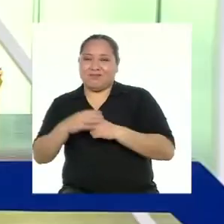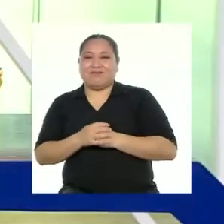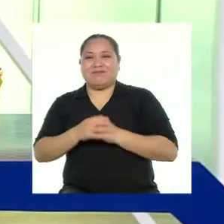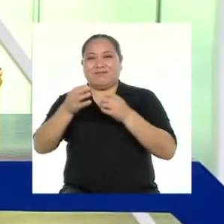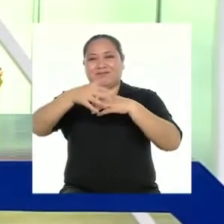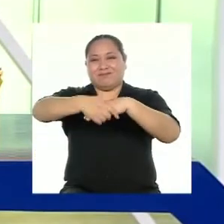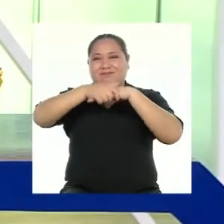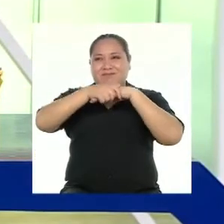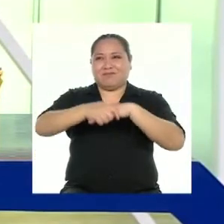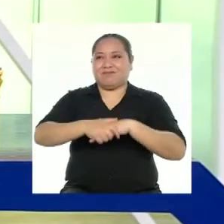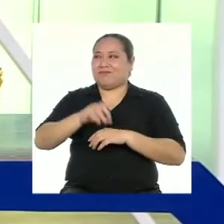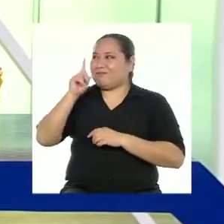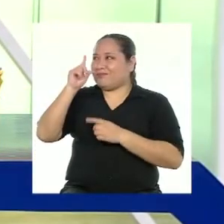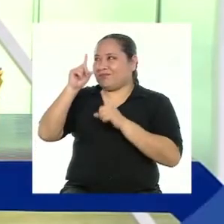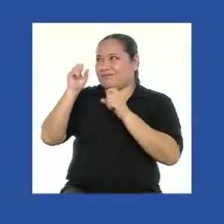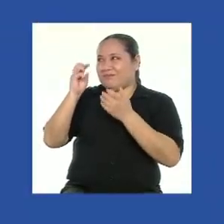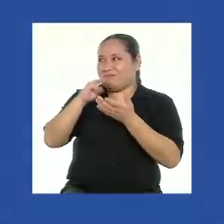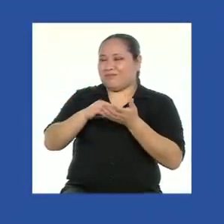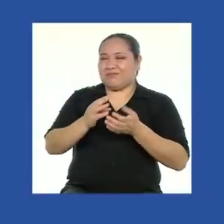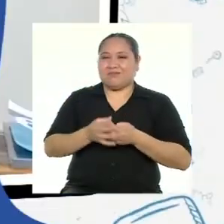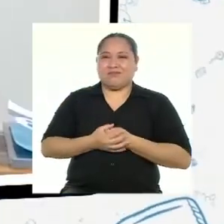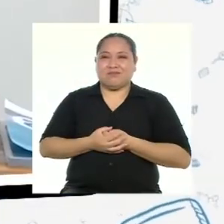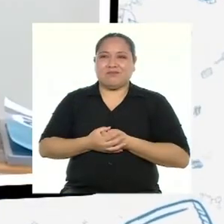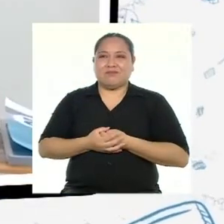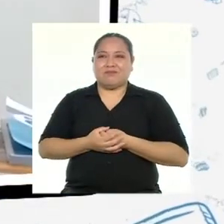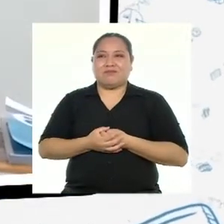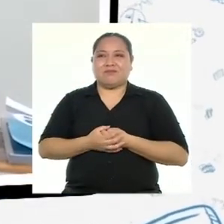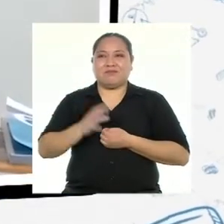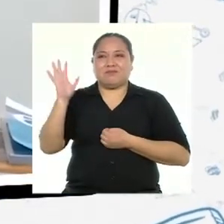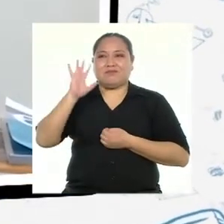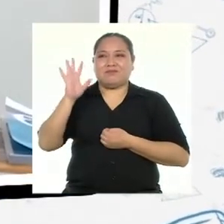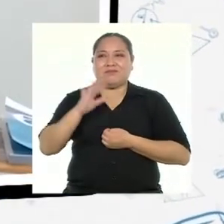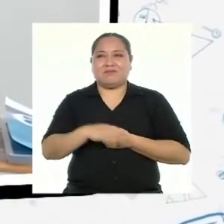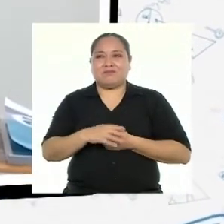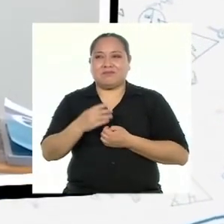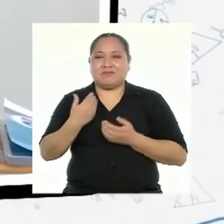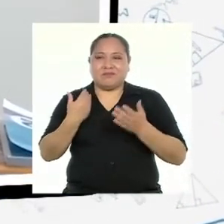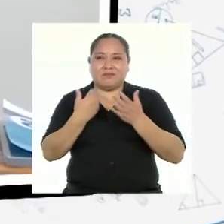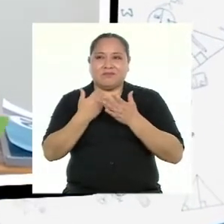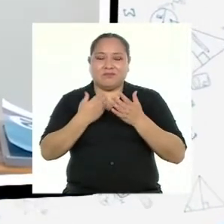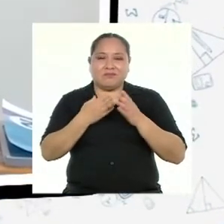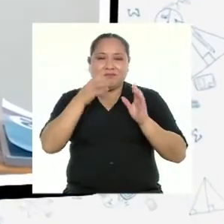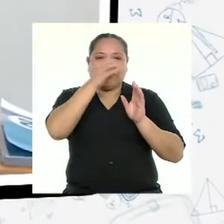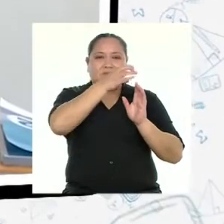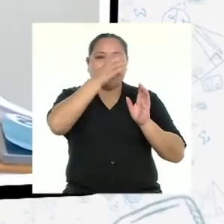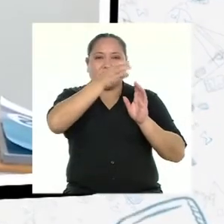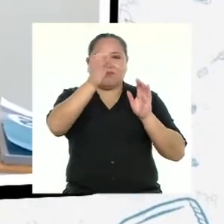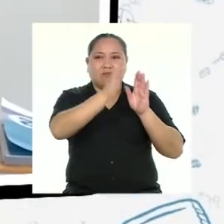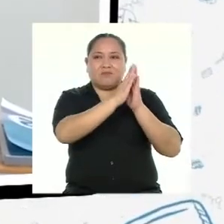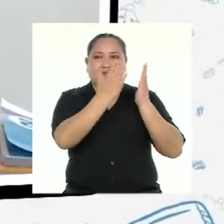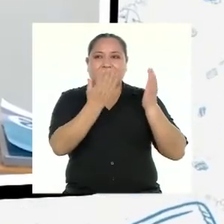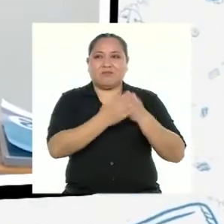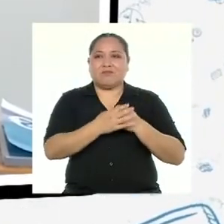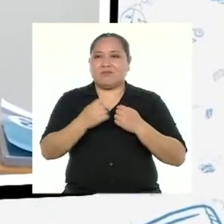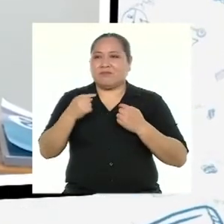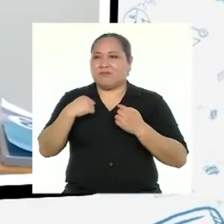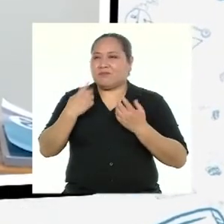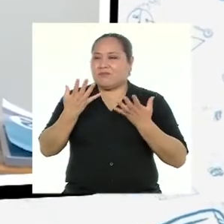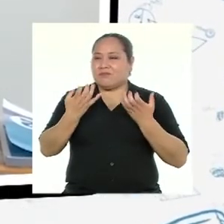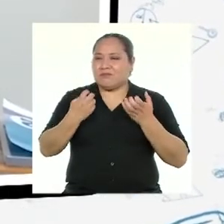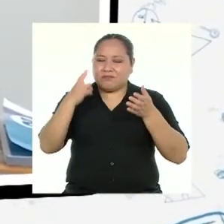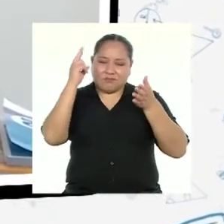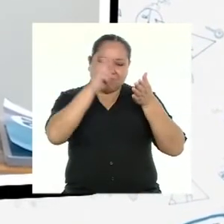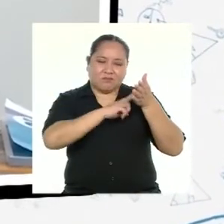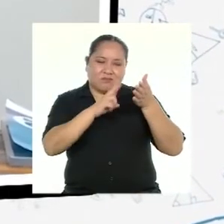Nos queda una pregunta más Hola Yo vivo cerca de una biblioteca Si quiero mejorar mi convención lectora